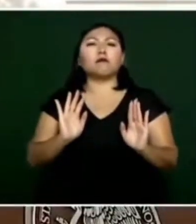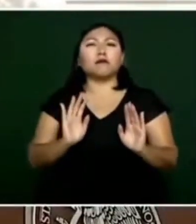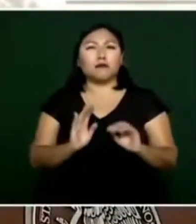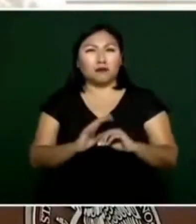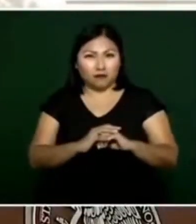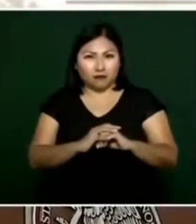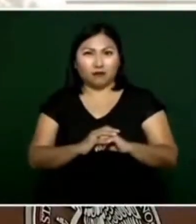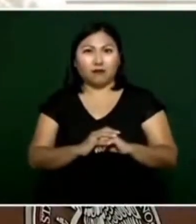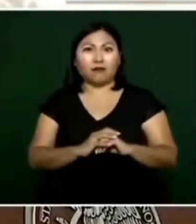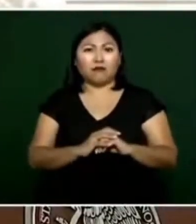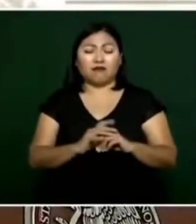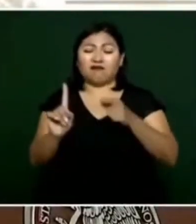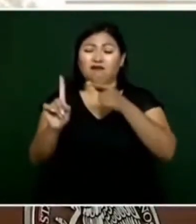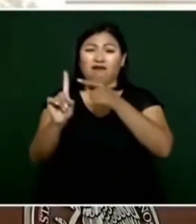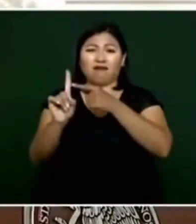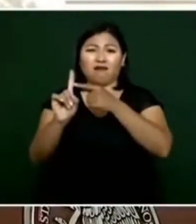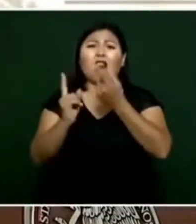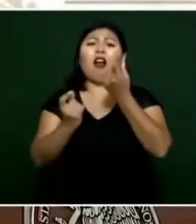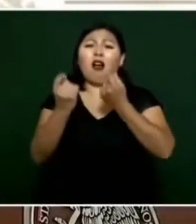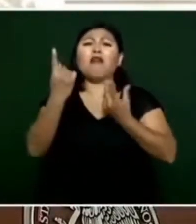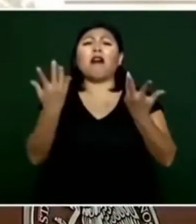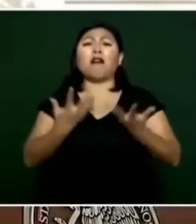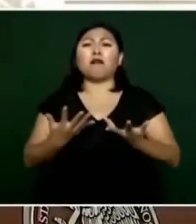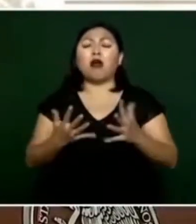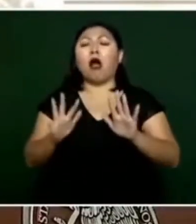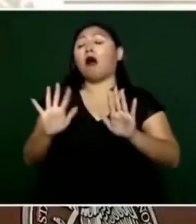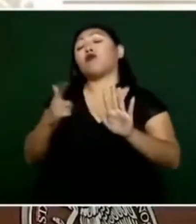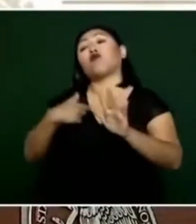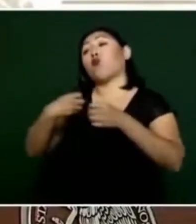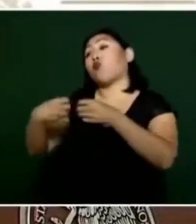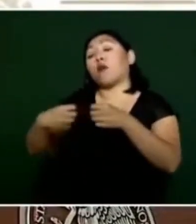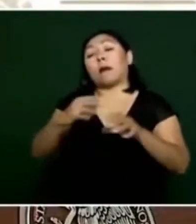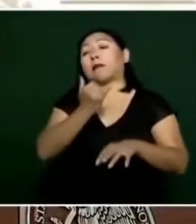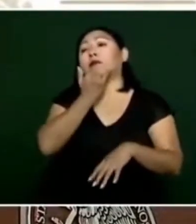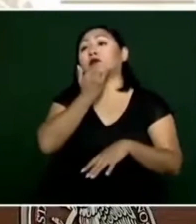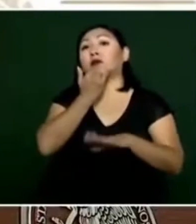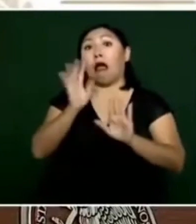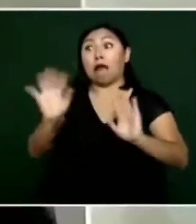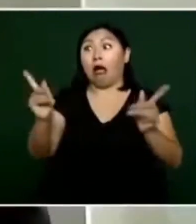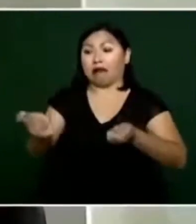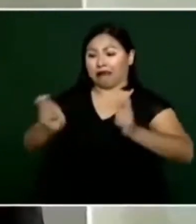nunca tienen tiempo para escuchar a la gente, ya una vez que tienen el cargo,